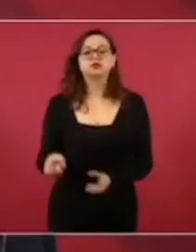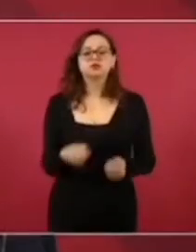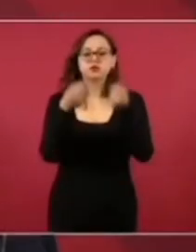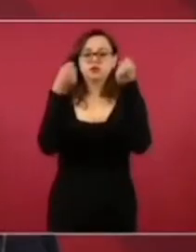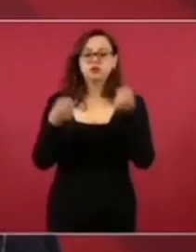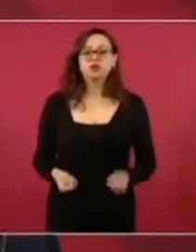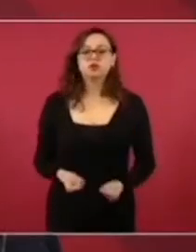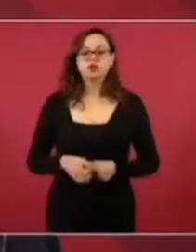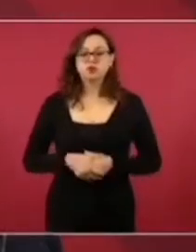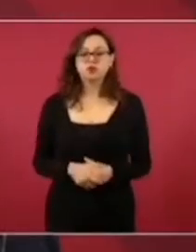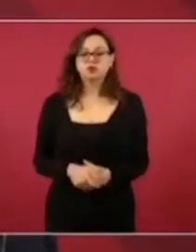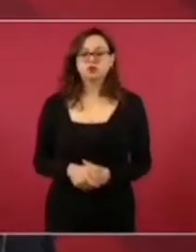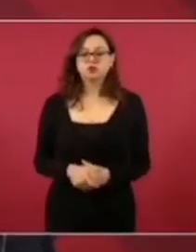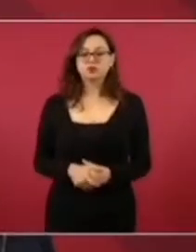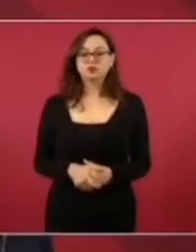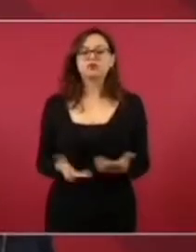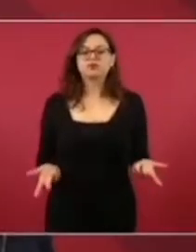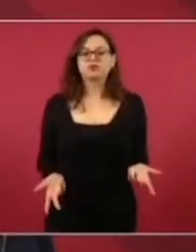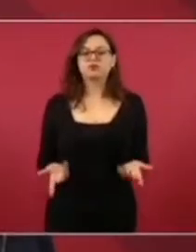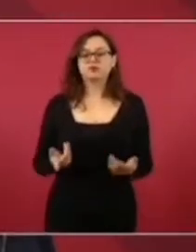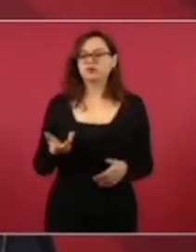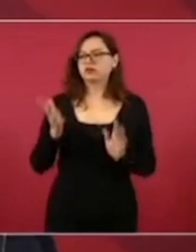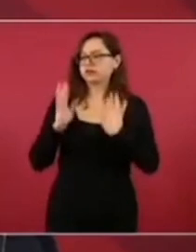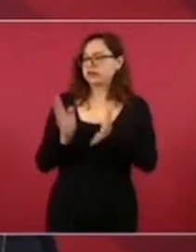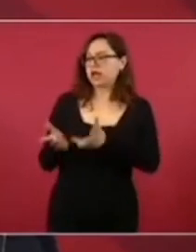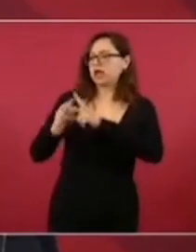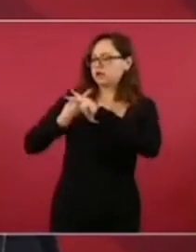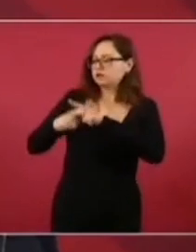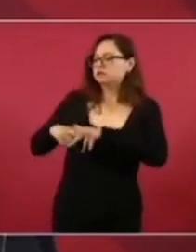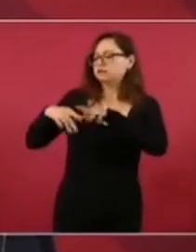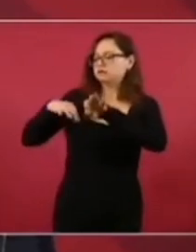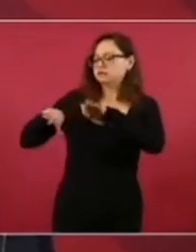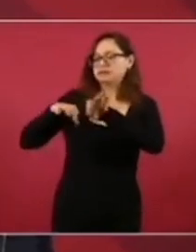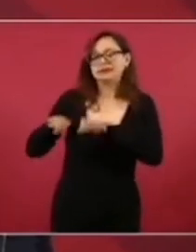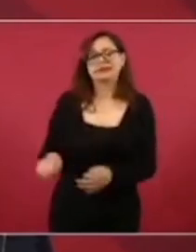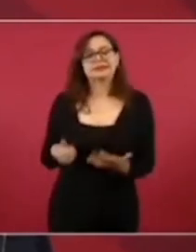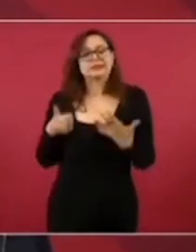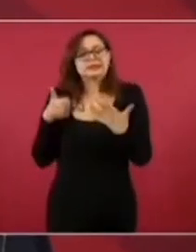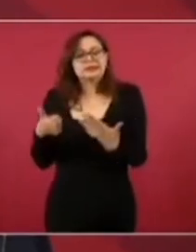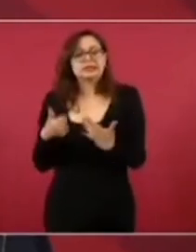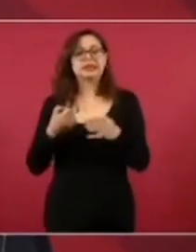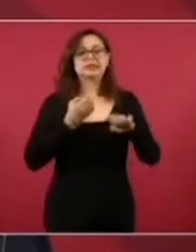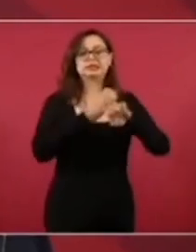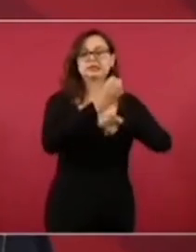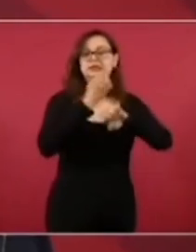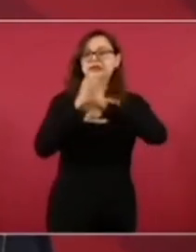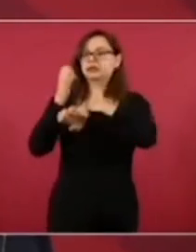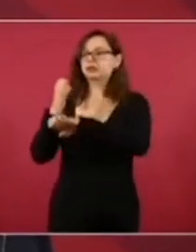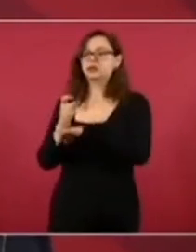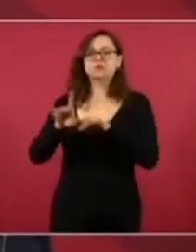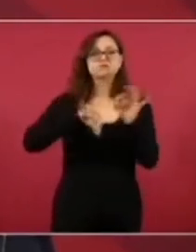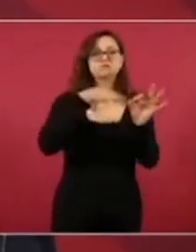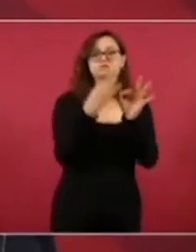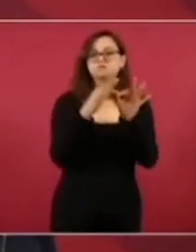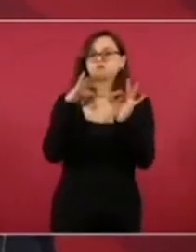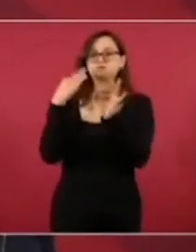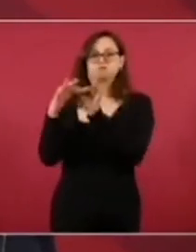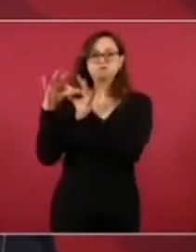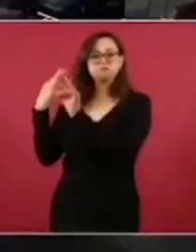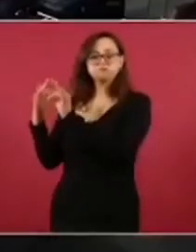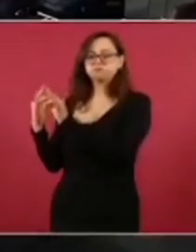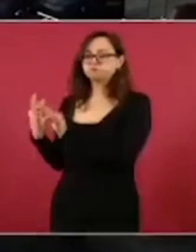ya empezamos con seis estados, vamos a tener para